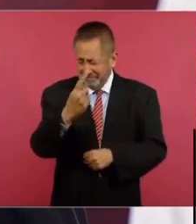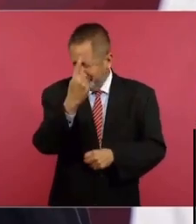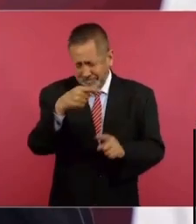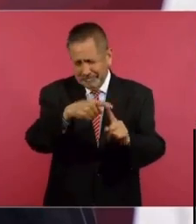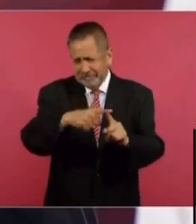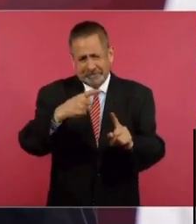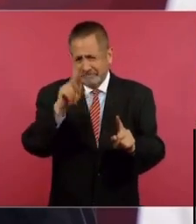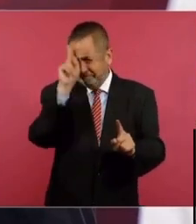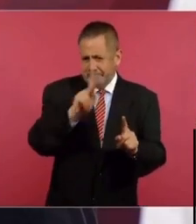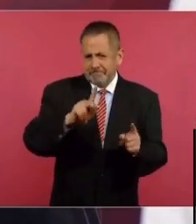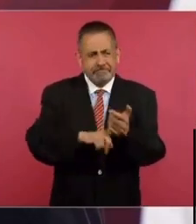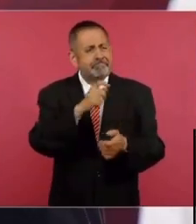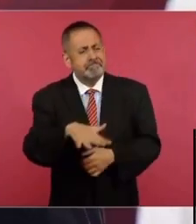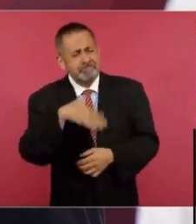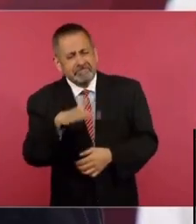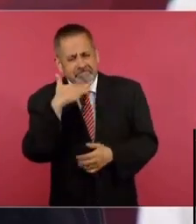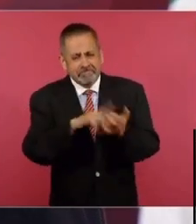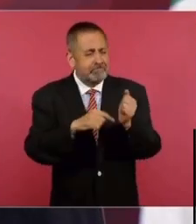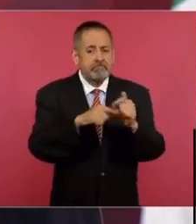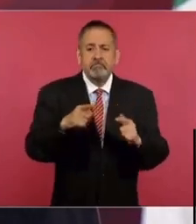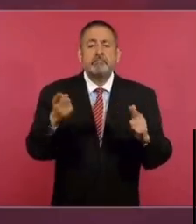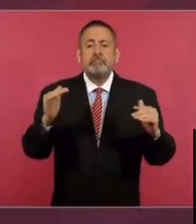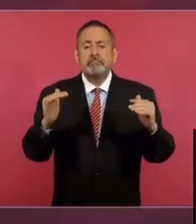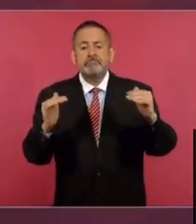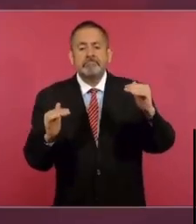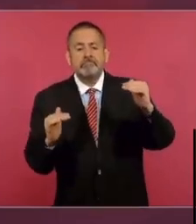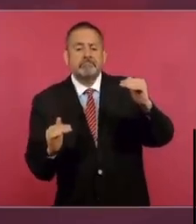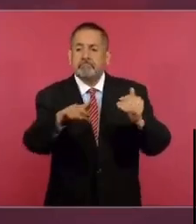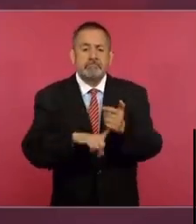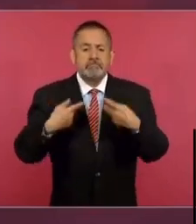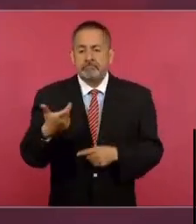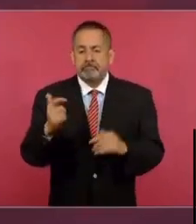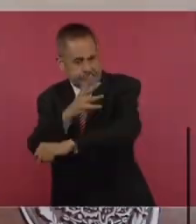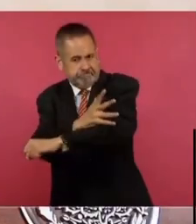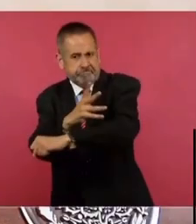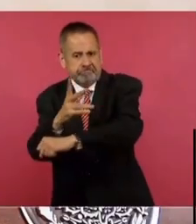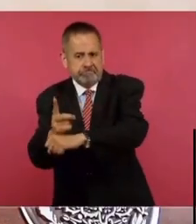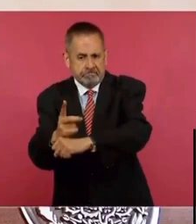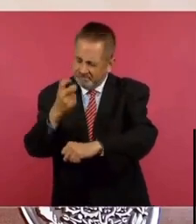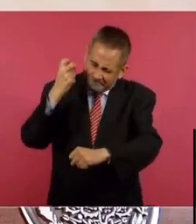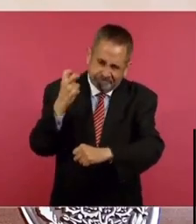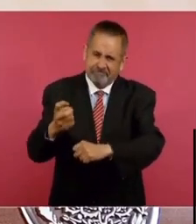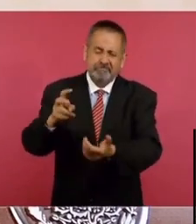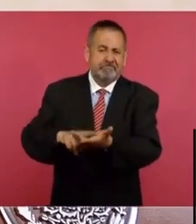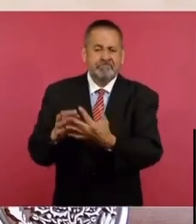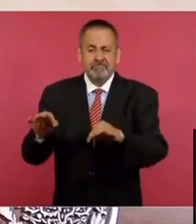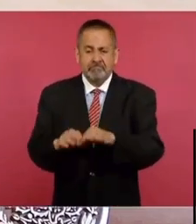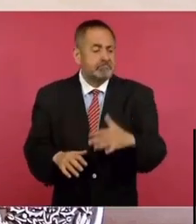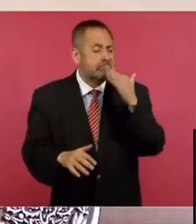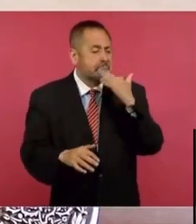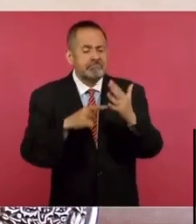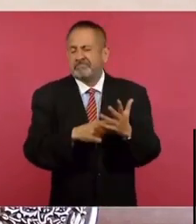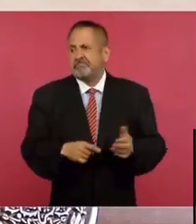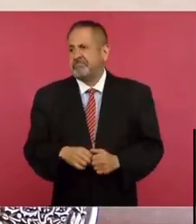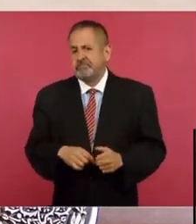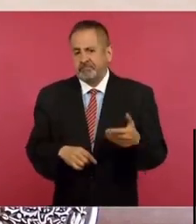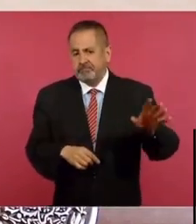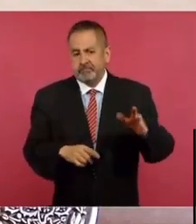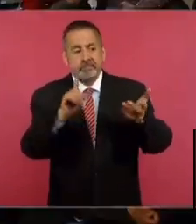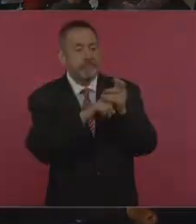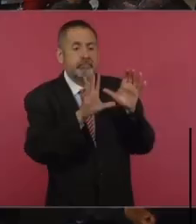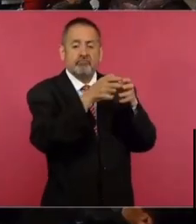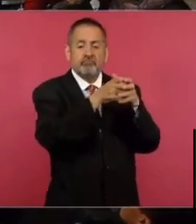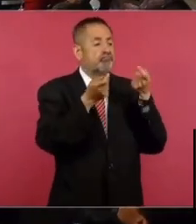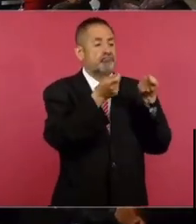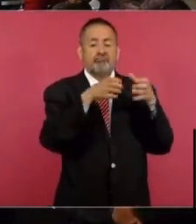de la desigualdad económica y social en el país. La corrupción es un fenómeno que se da